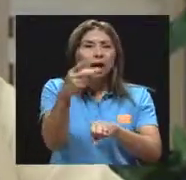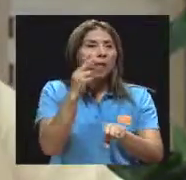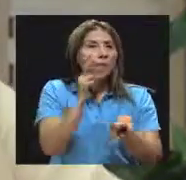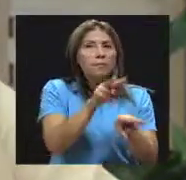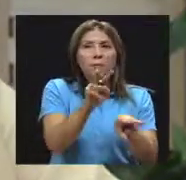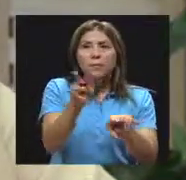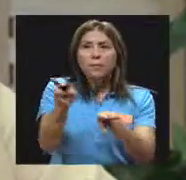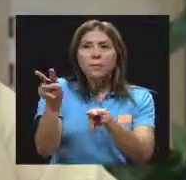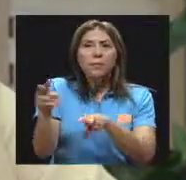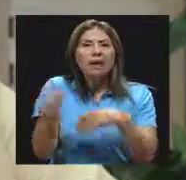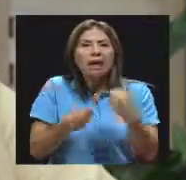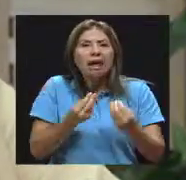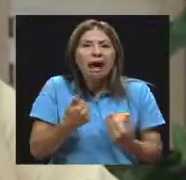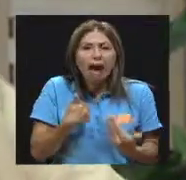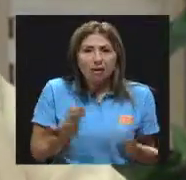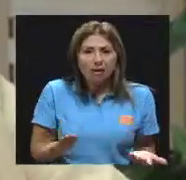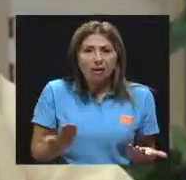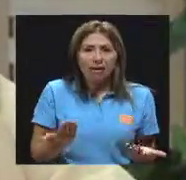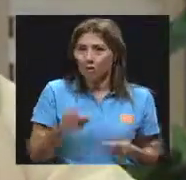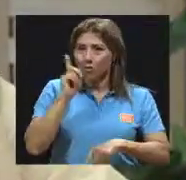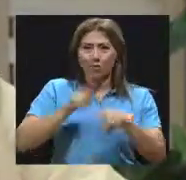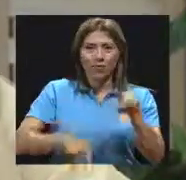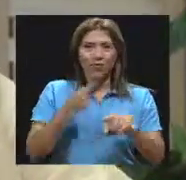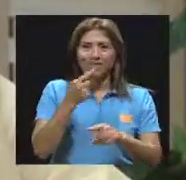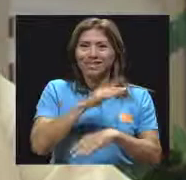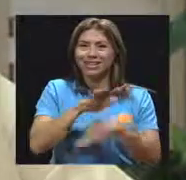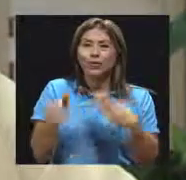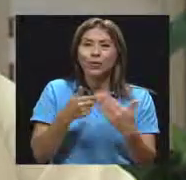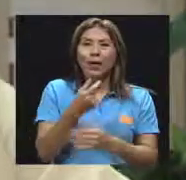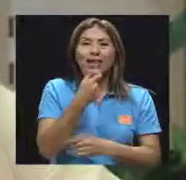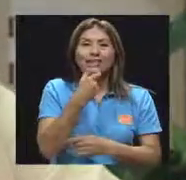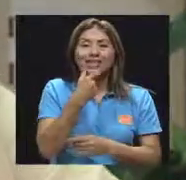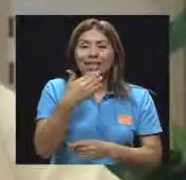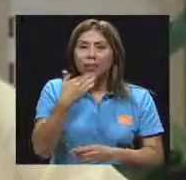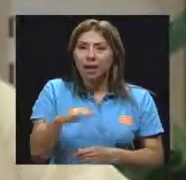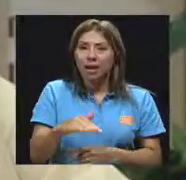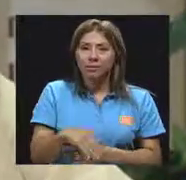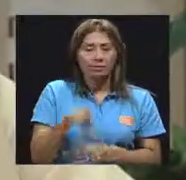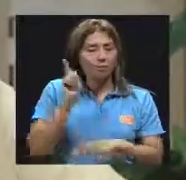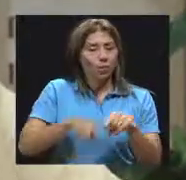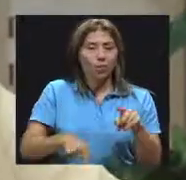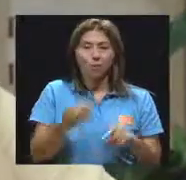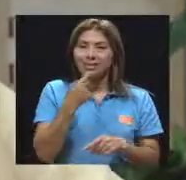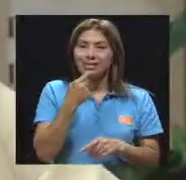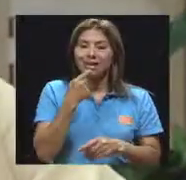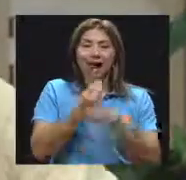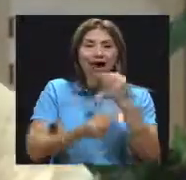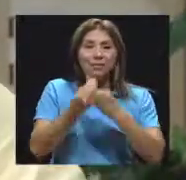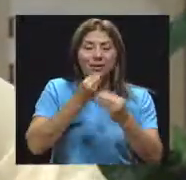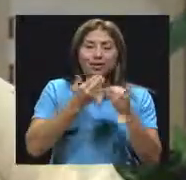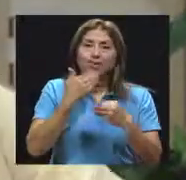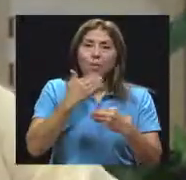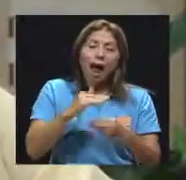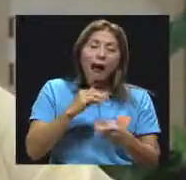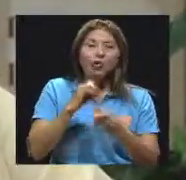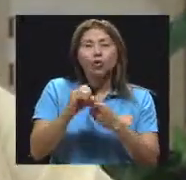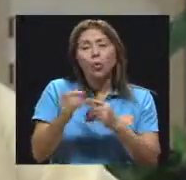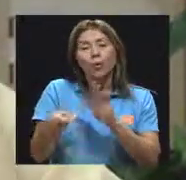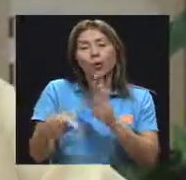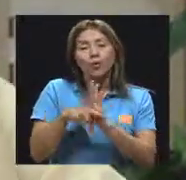decir que todas las galletas son malas. Acá no podemos decir que hay alimentos malos o que hay alimentos prohibidos o que hay superalimentos.